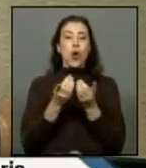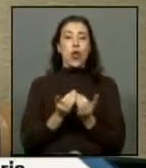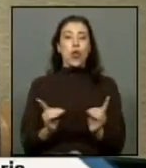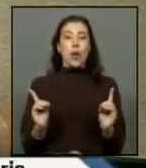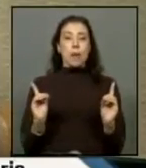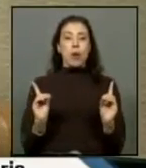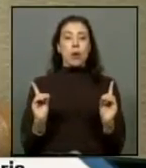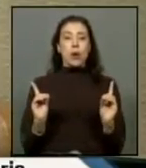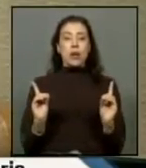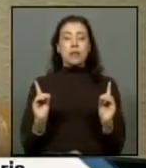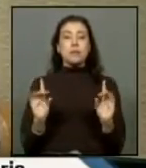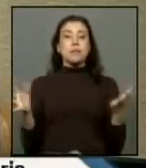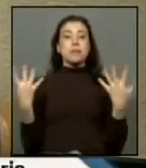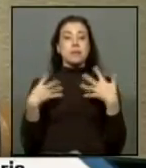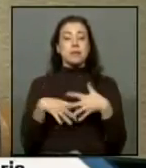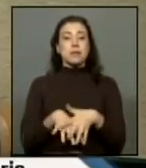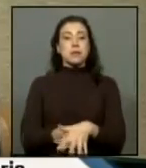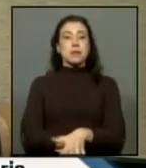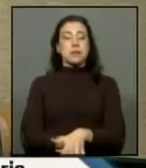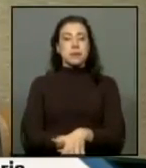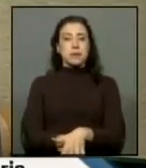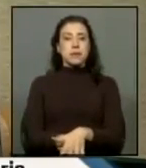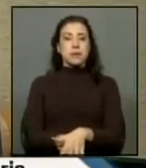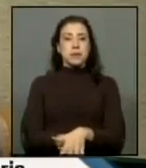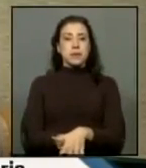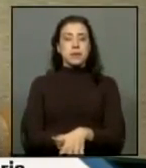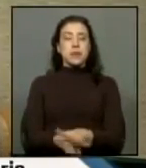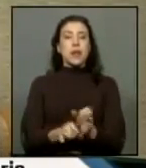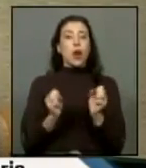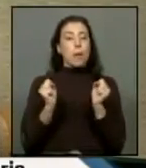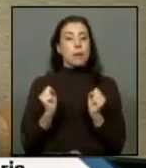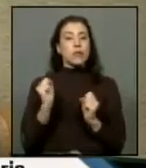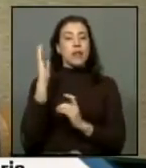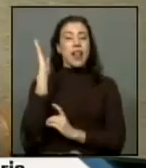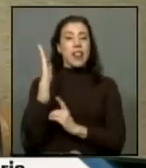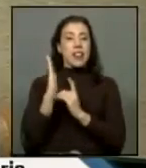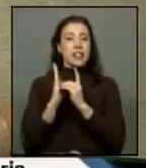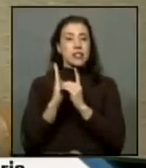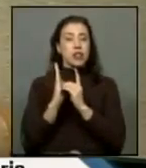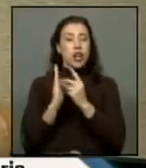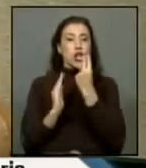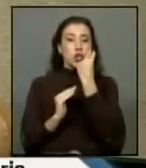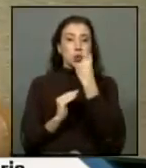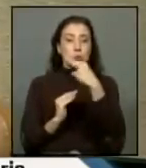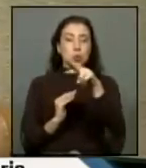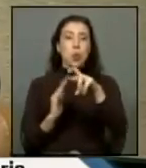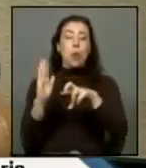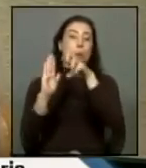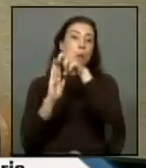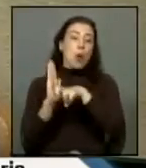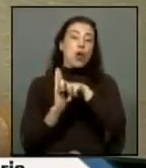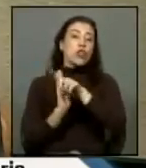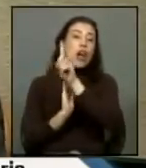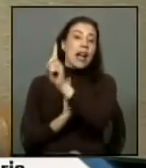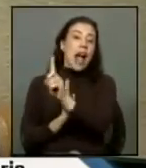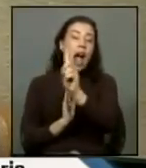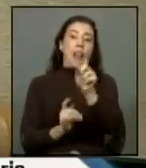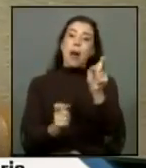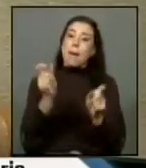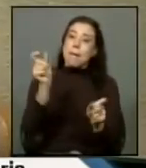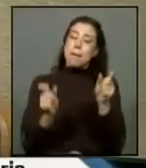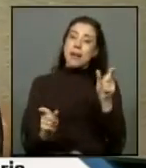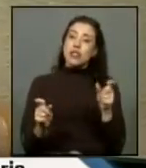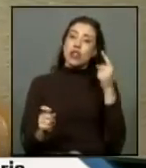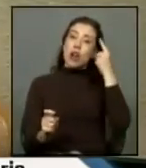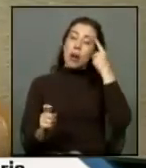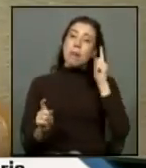con más integralidad y por cierto con posibilidad de desarrollar su propio proyecto cada persona pero naturalmente en